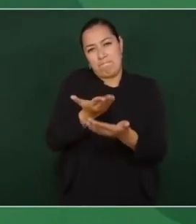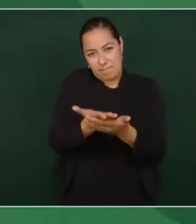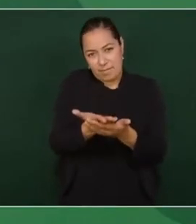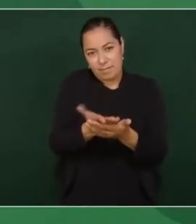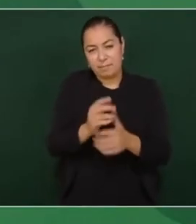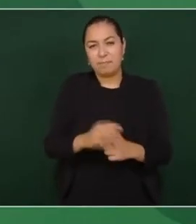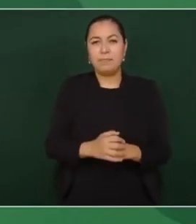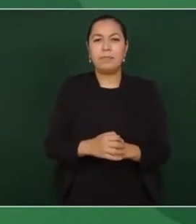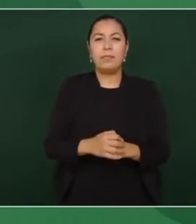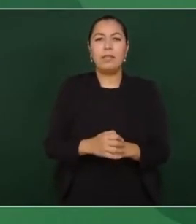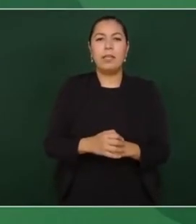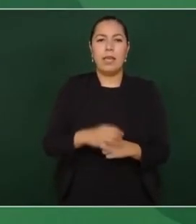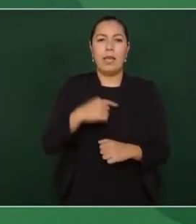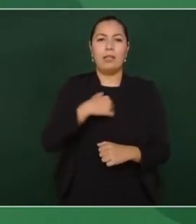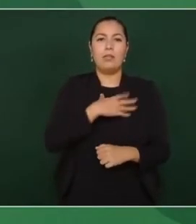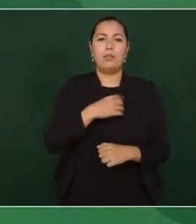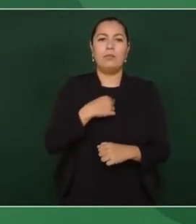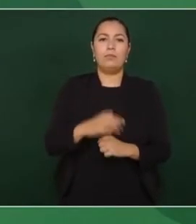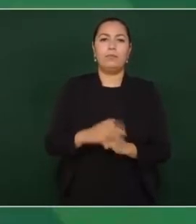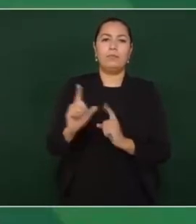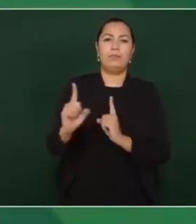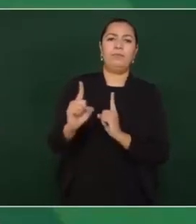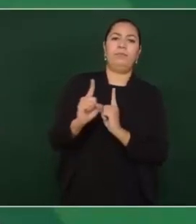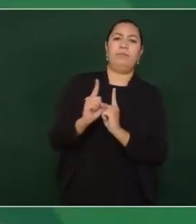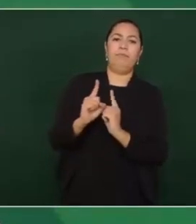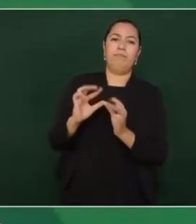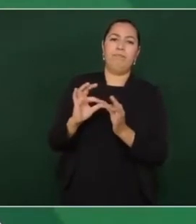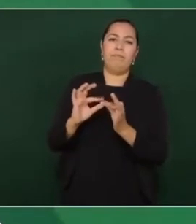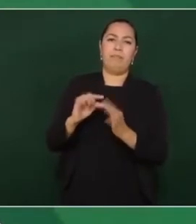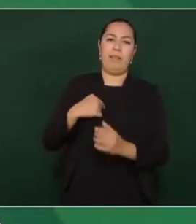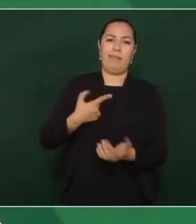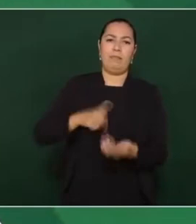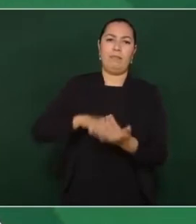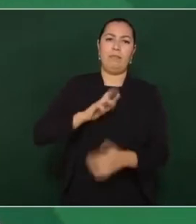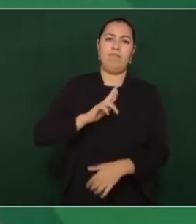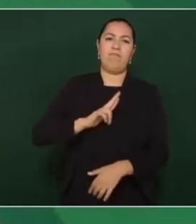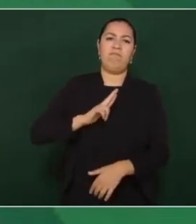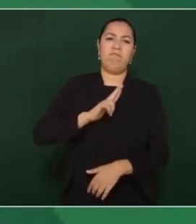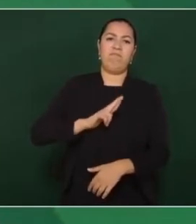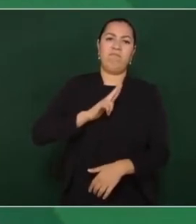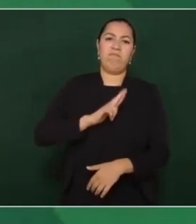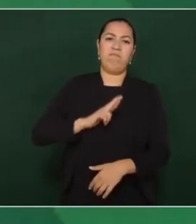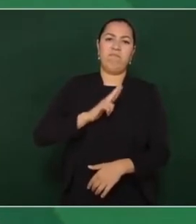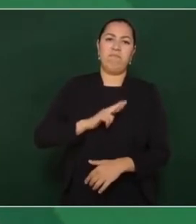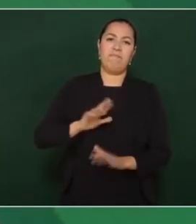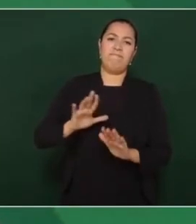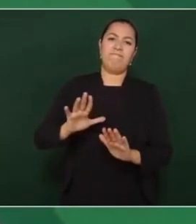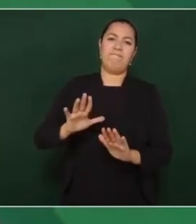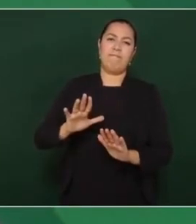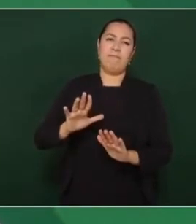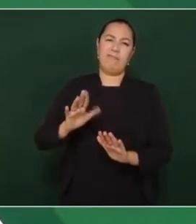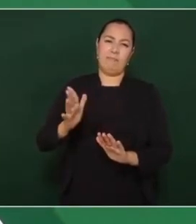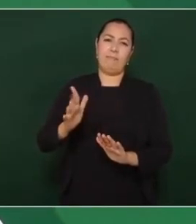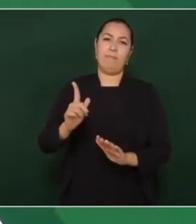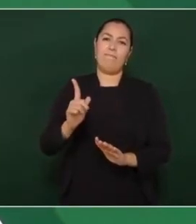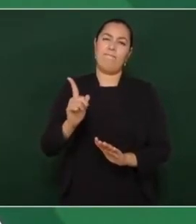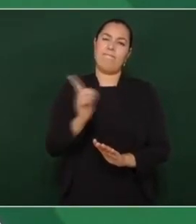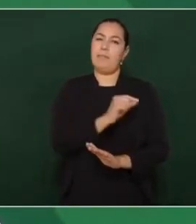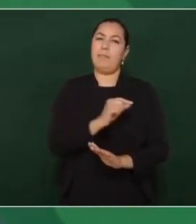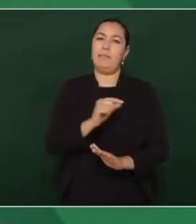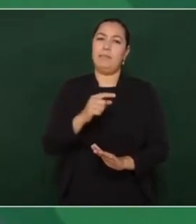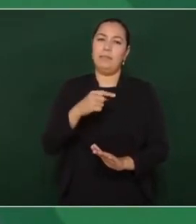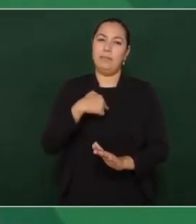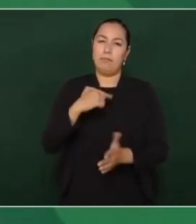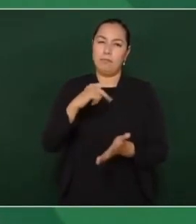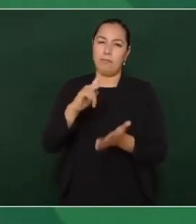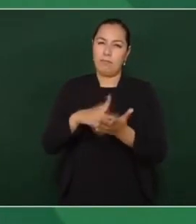Y con mucho rencor, el hijo le dijo, vete, no te quiero volver